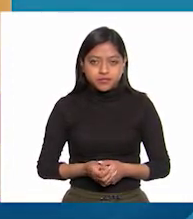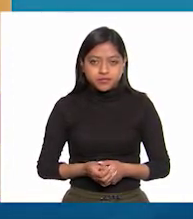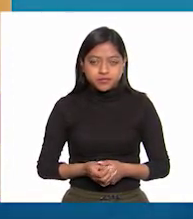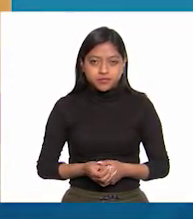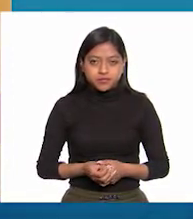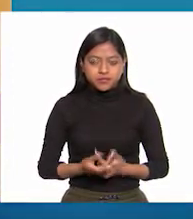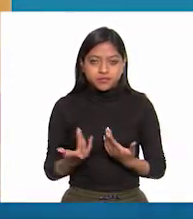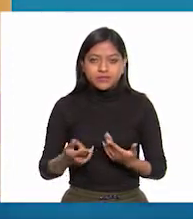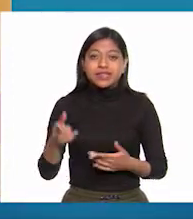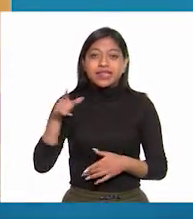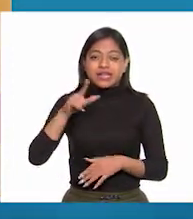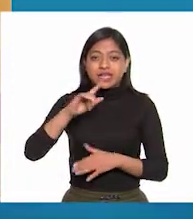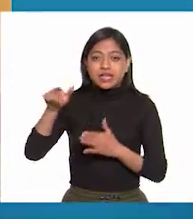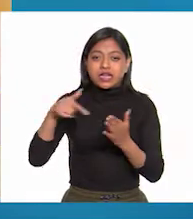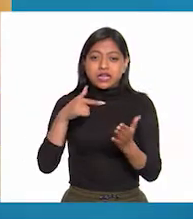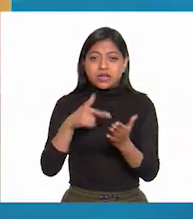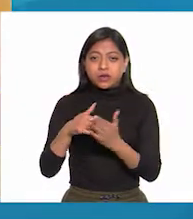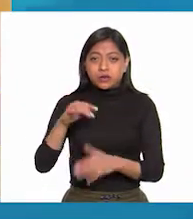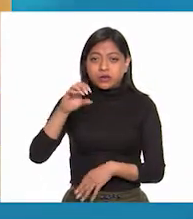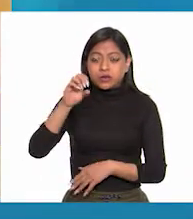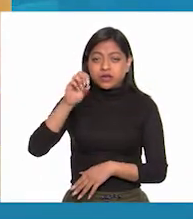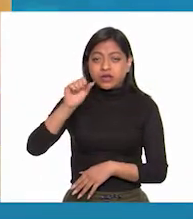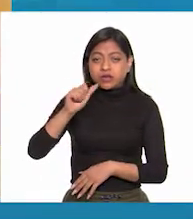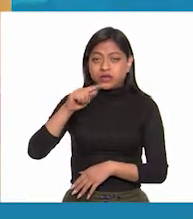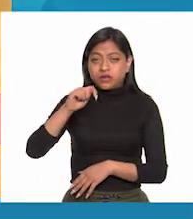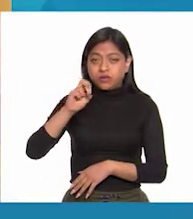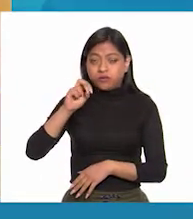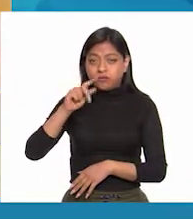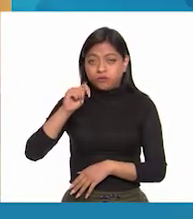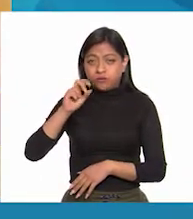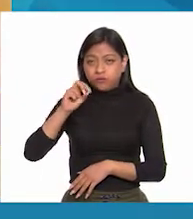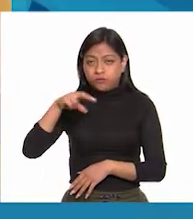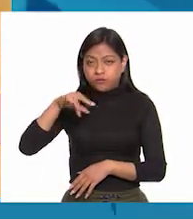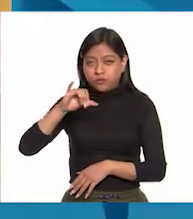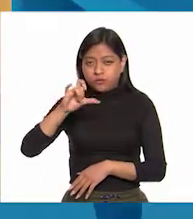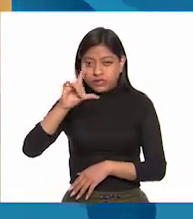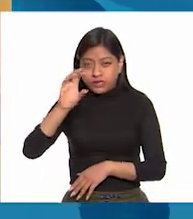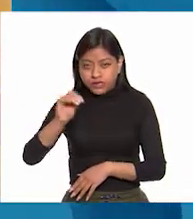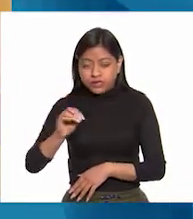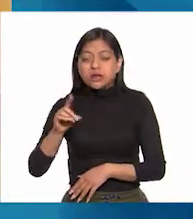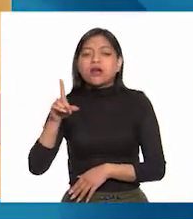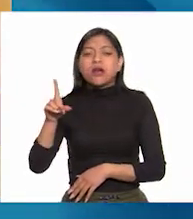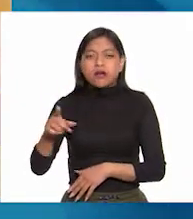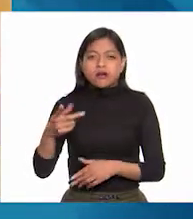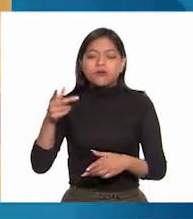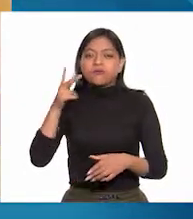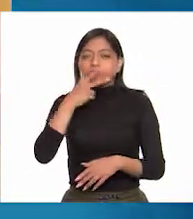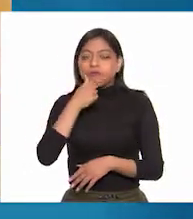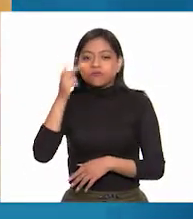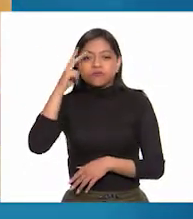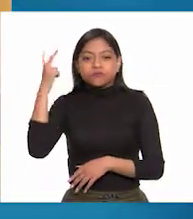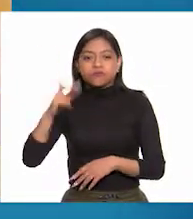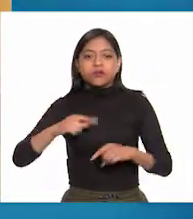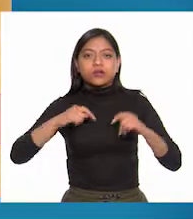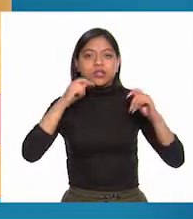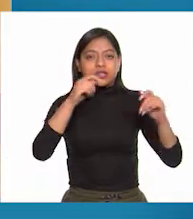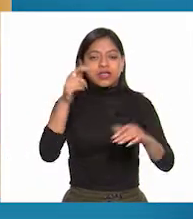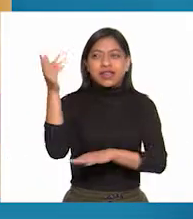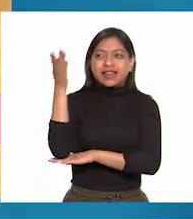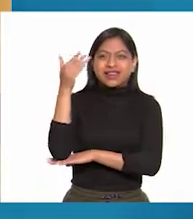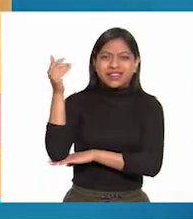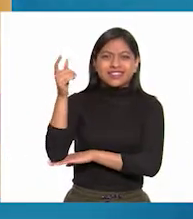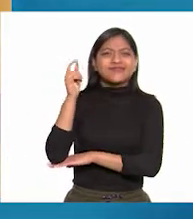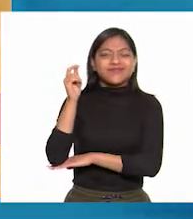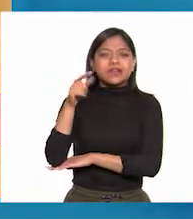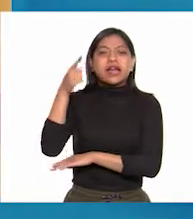En el santuario de Adotonilco, Hidalgo dio a las fuerzas insurgentes su primera bandera, una imagen de la Virgen de